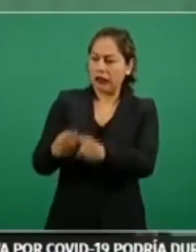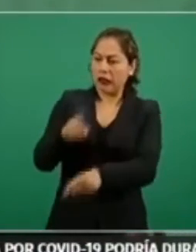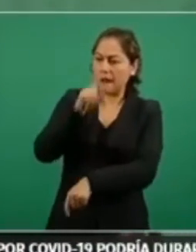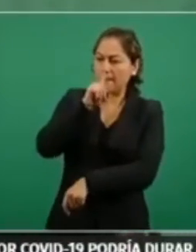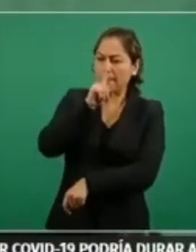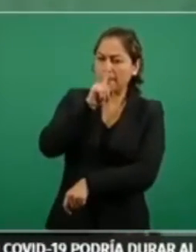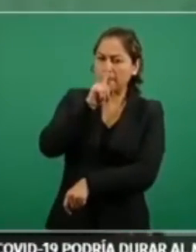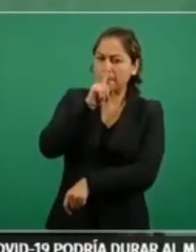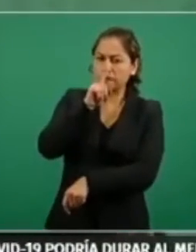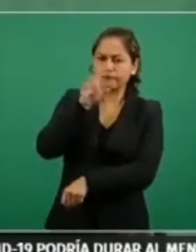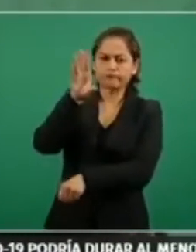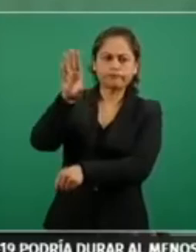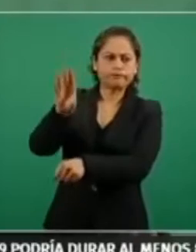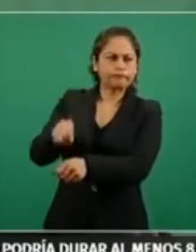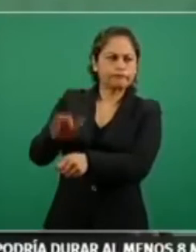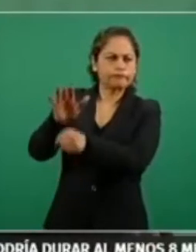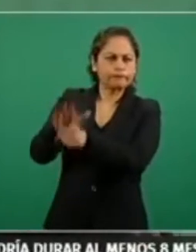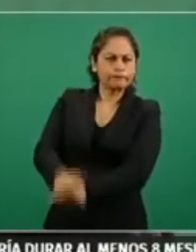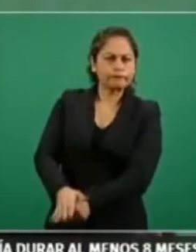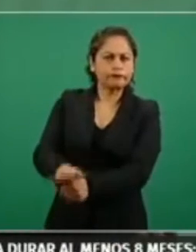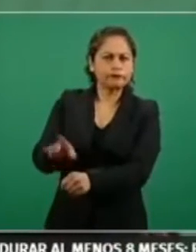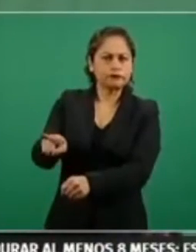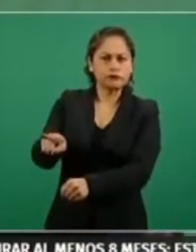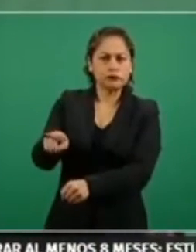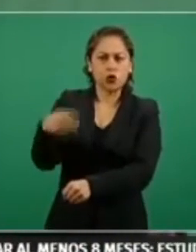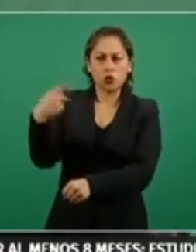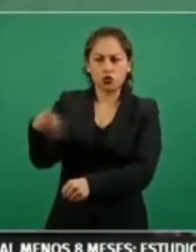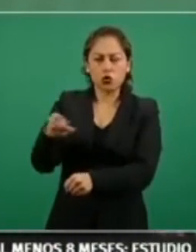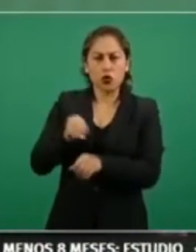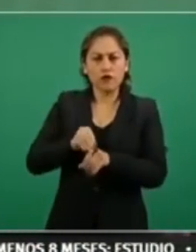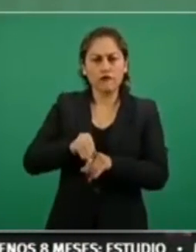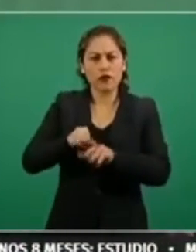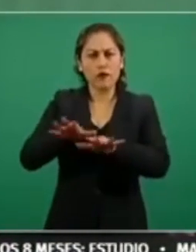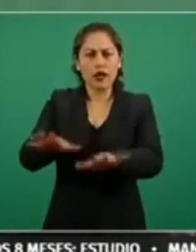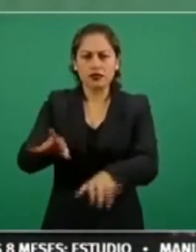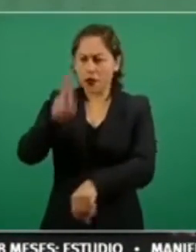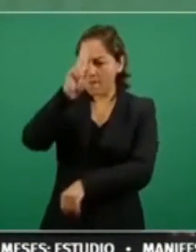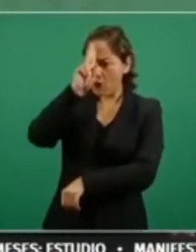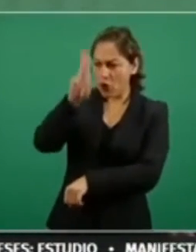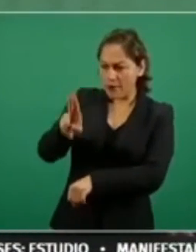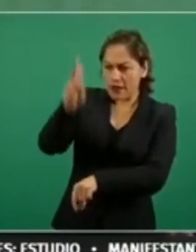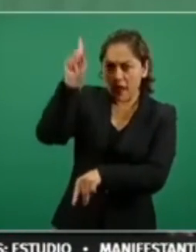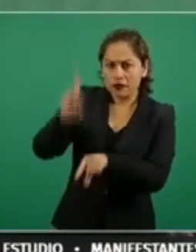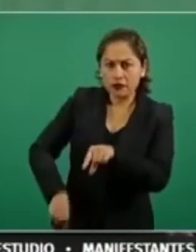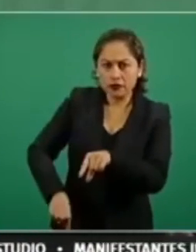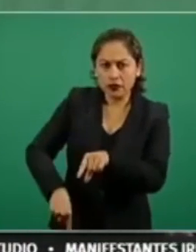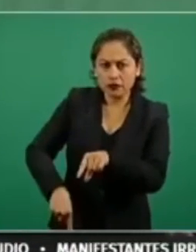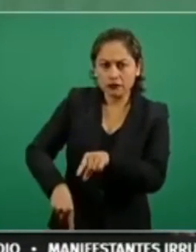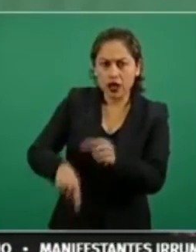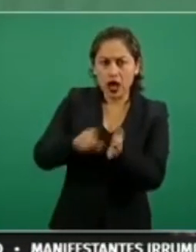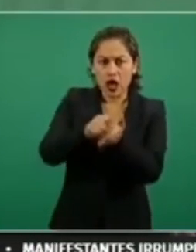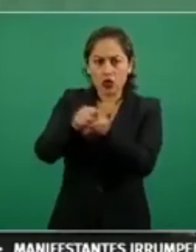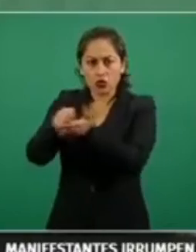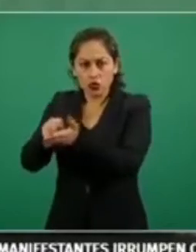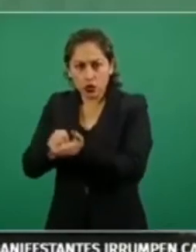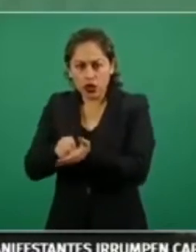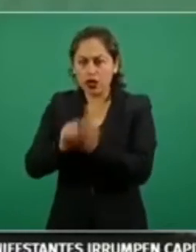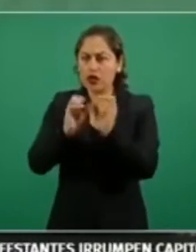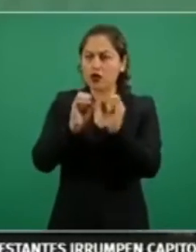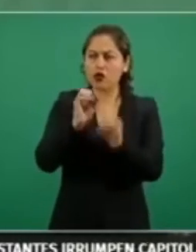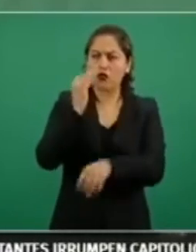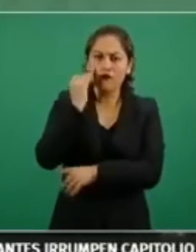El de transmitir un mensaje en Twitter o en Face,